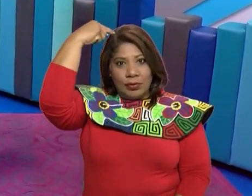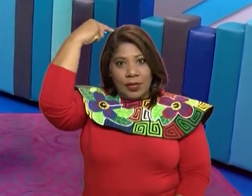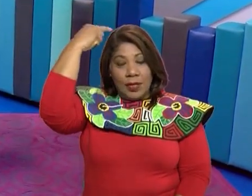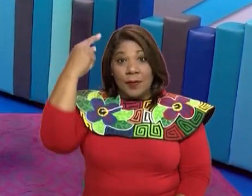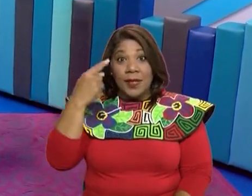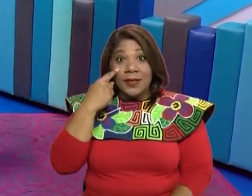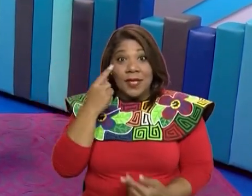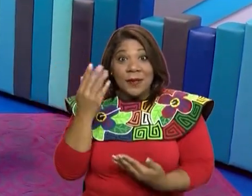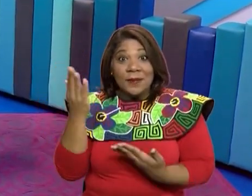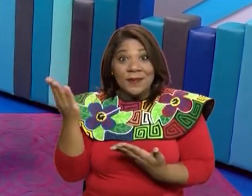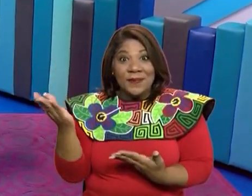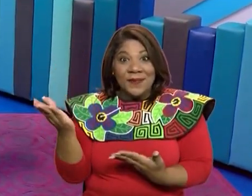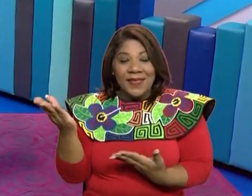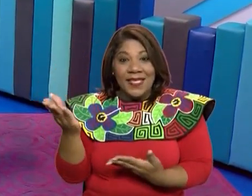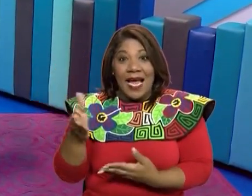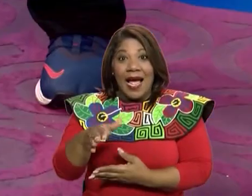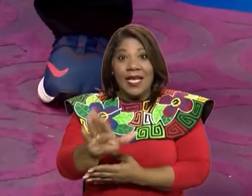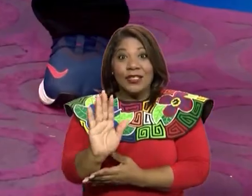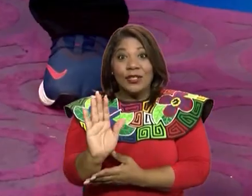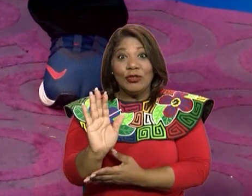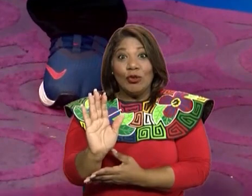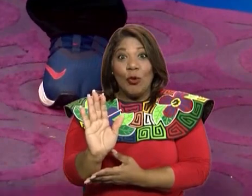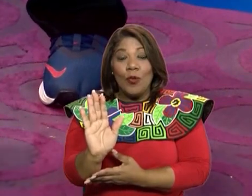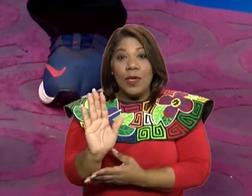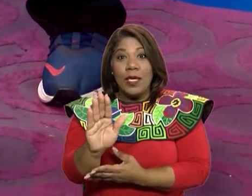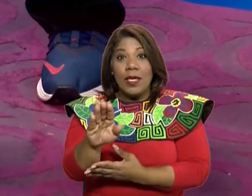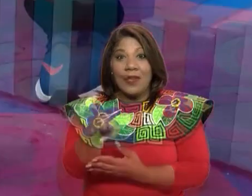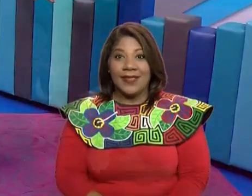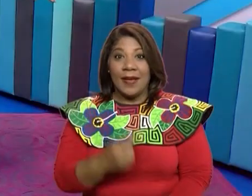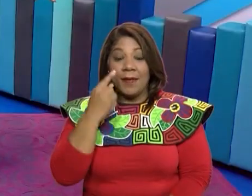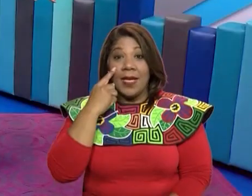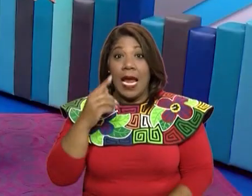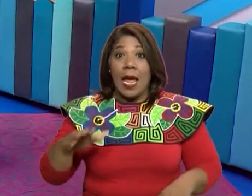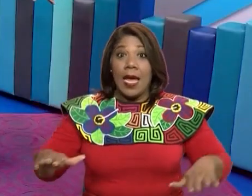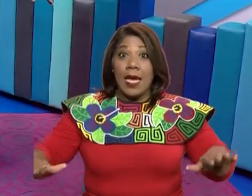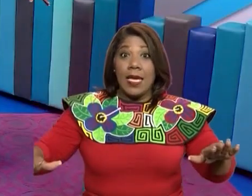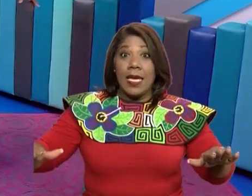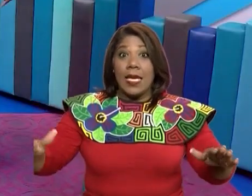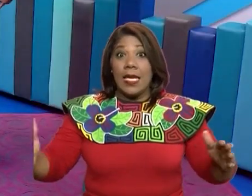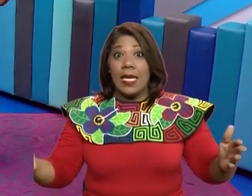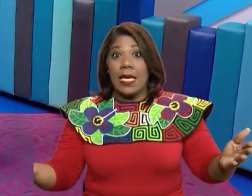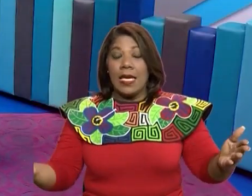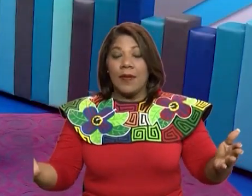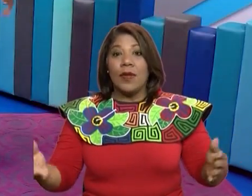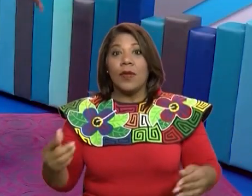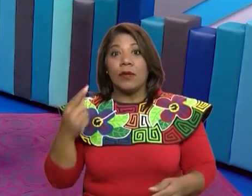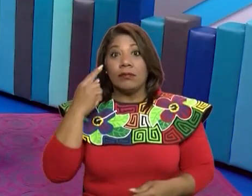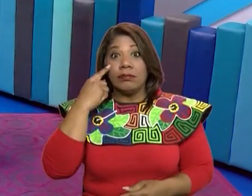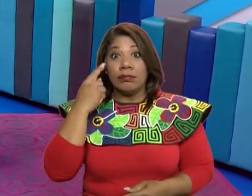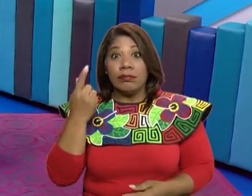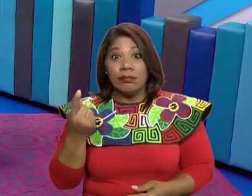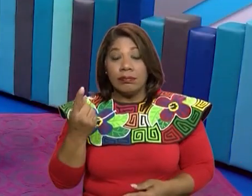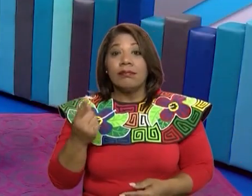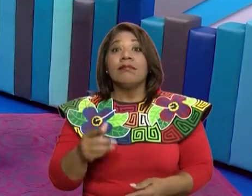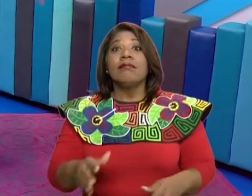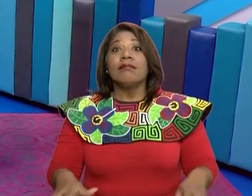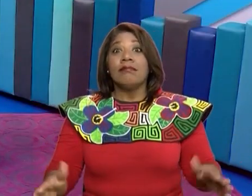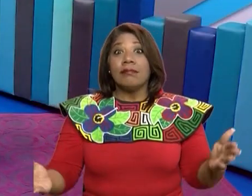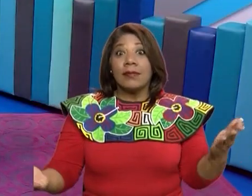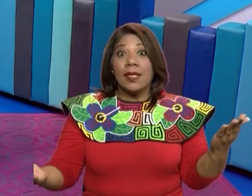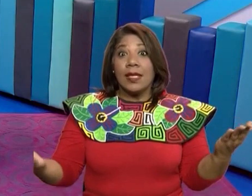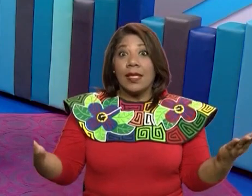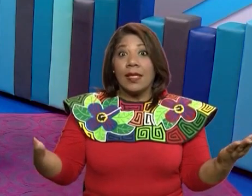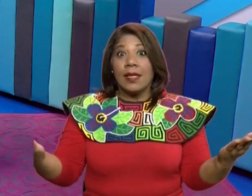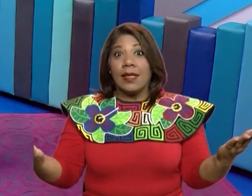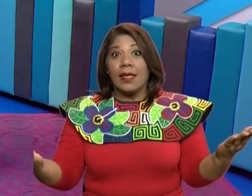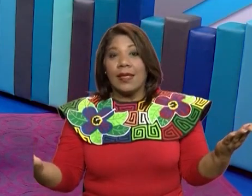vamos a mantener el tobillo hacia la punta del pie hacia el suelo. Podemos ver que en este ejercicio estamos trabajando el equilibrio también, vamos